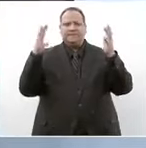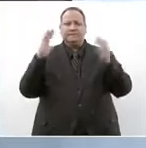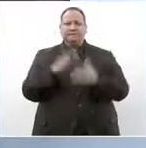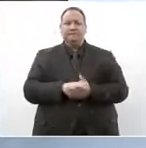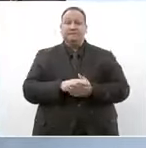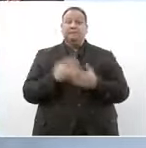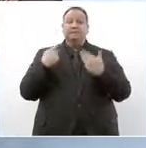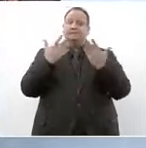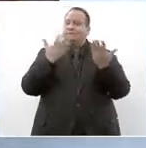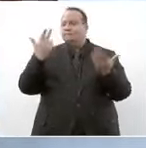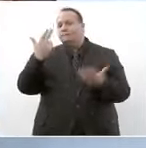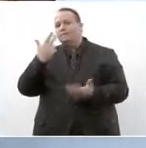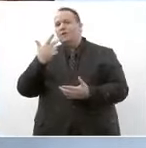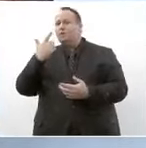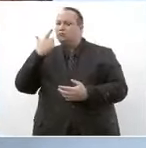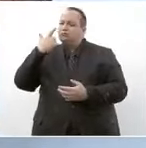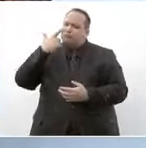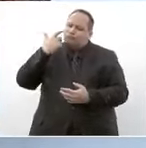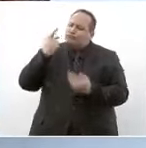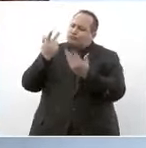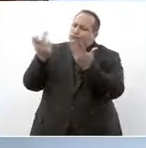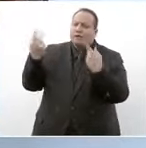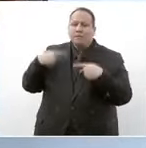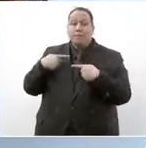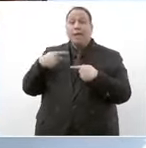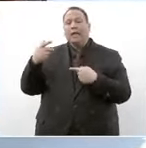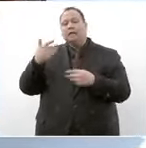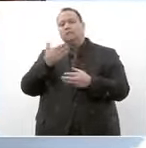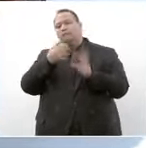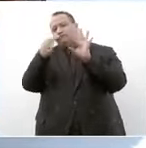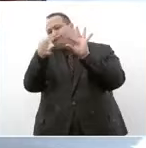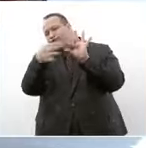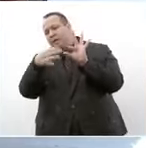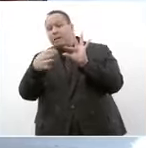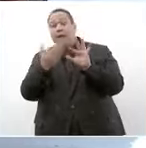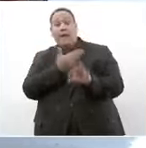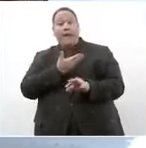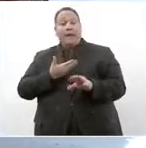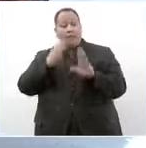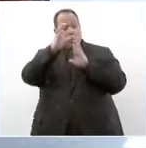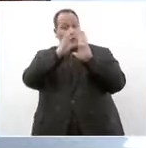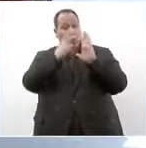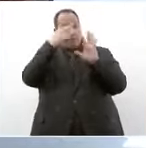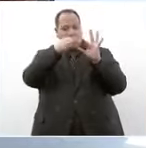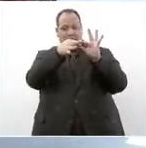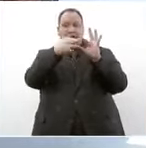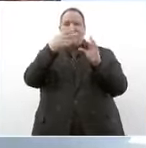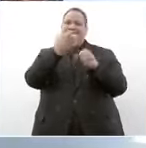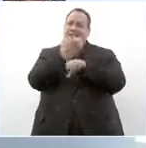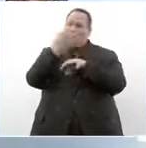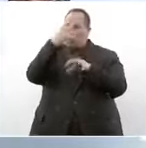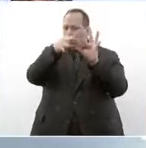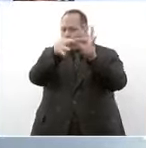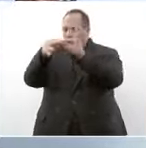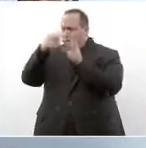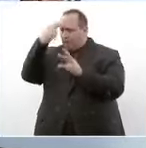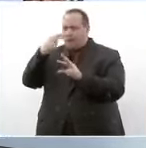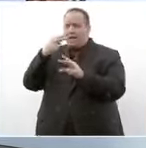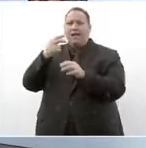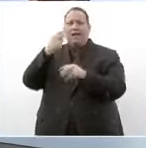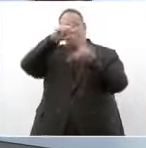estimado público escuchemos el mensaje que nos dirige el presidente constitucional de los estados unidos mexicanos